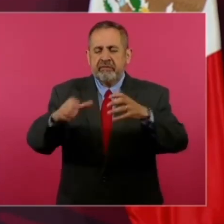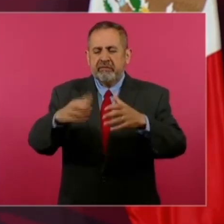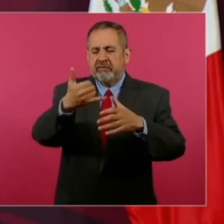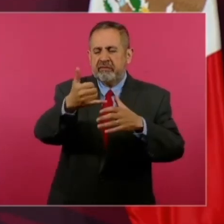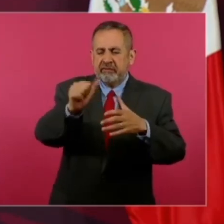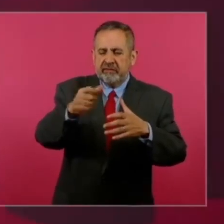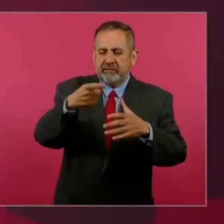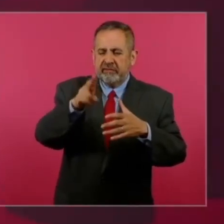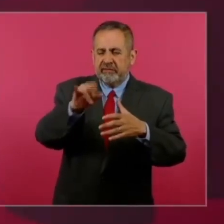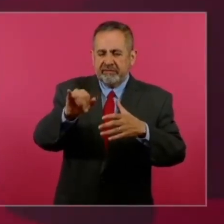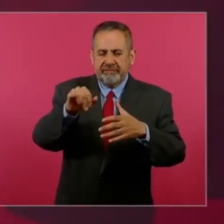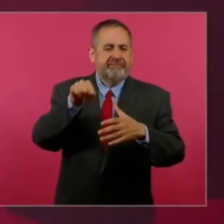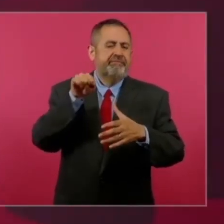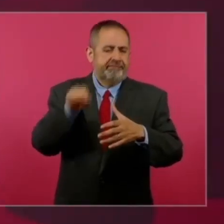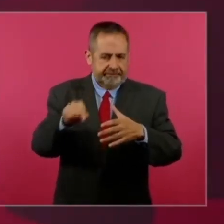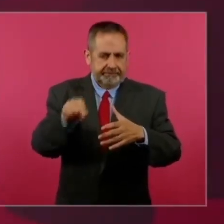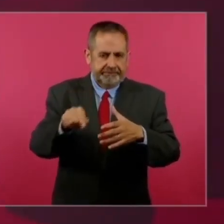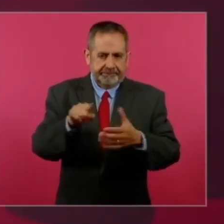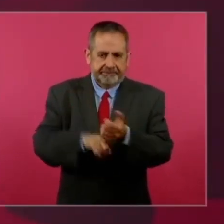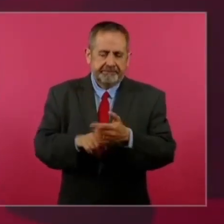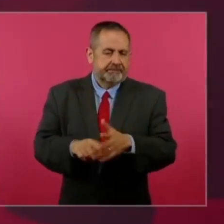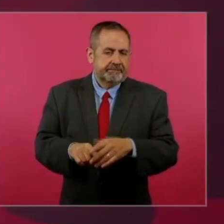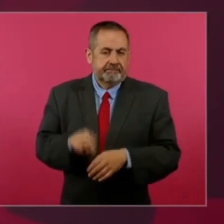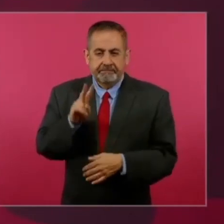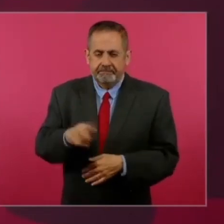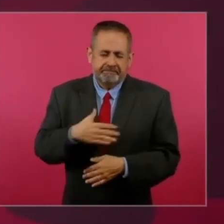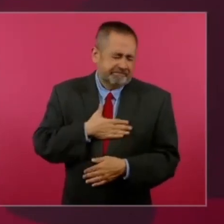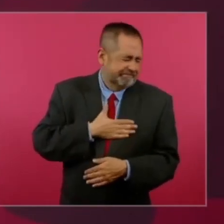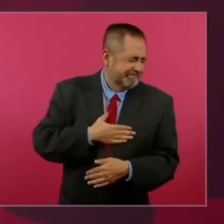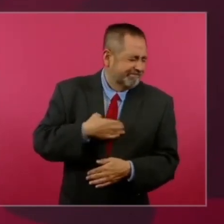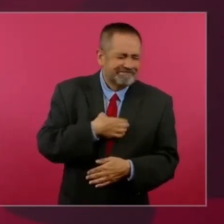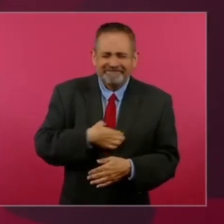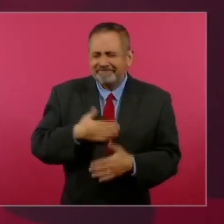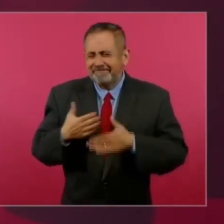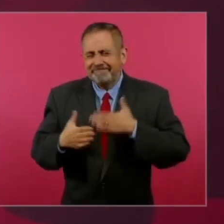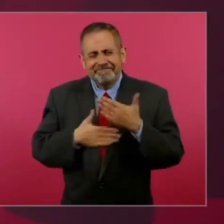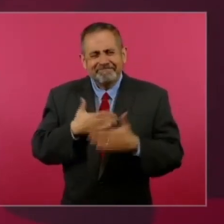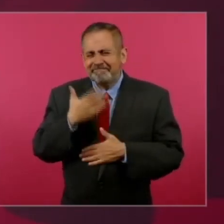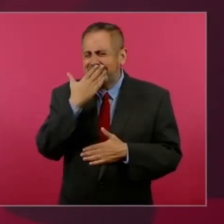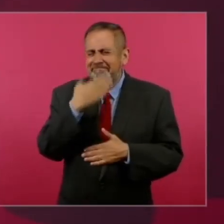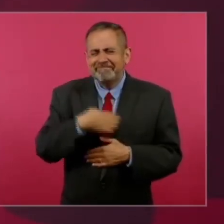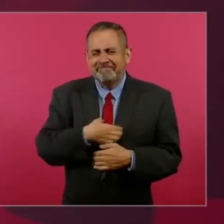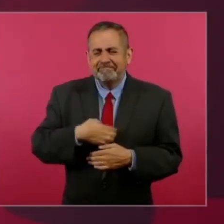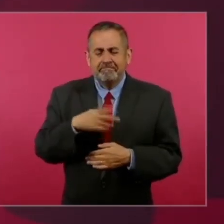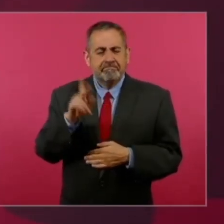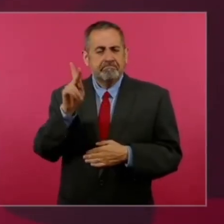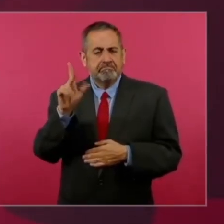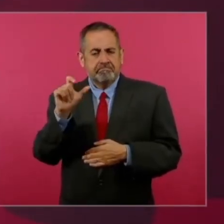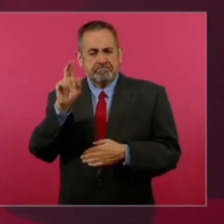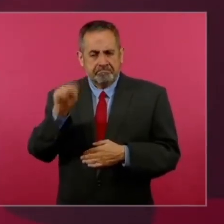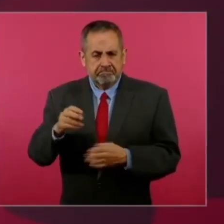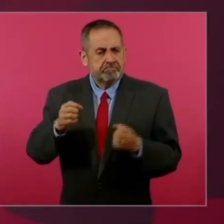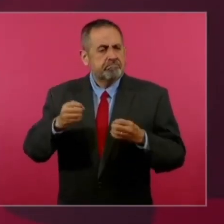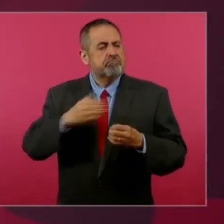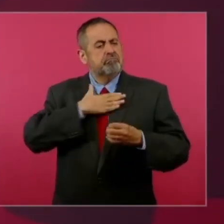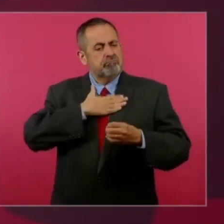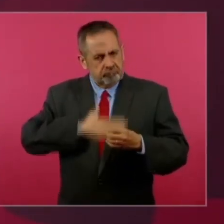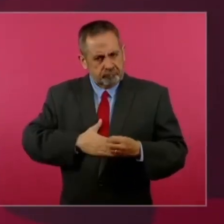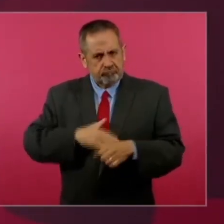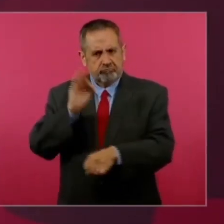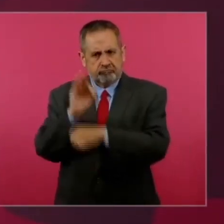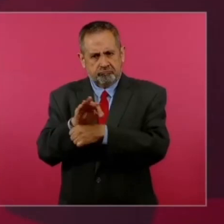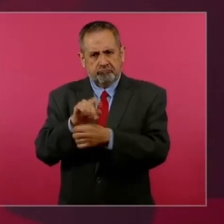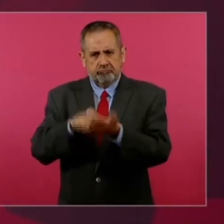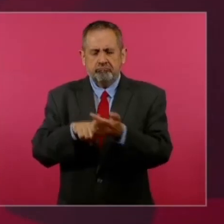estoy muy contento con lo que se está haciendo, con el plan de justicia a los pueblos yaquis,